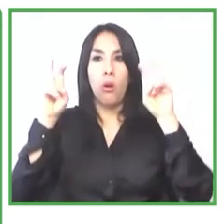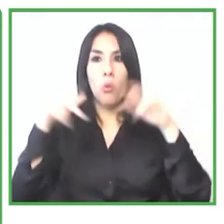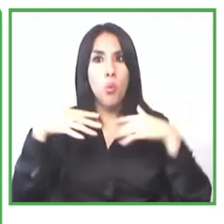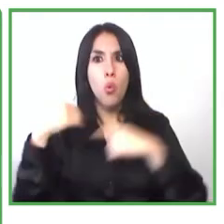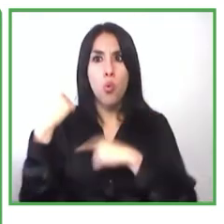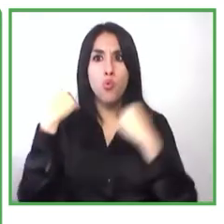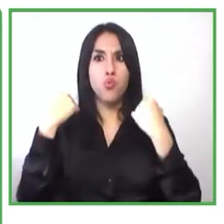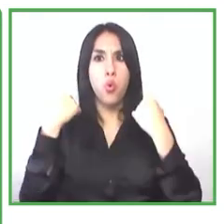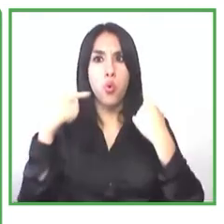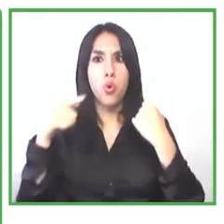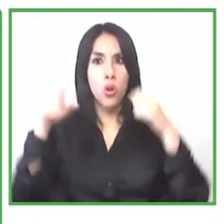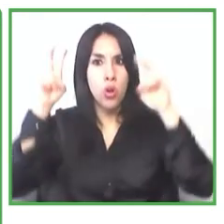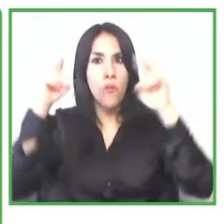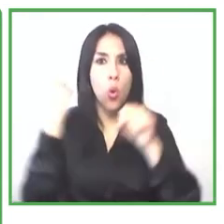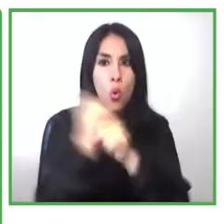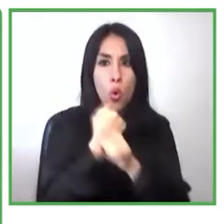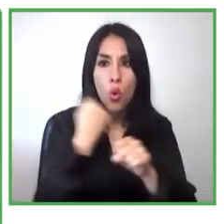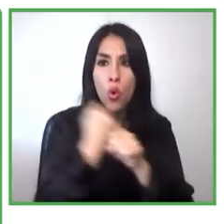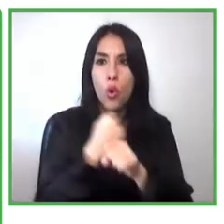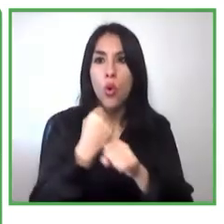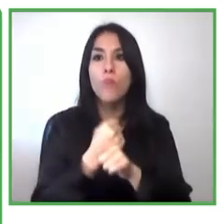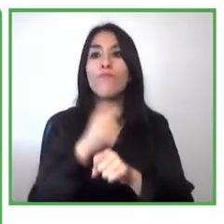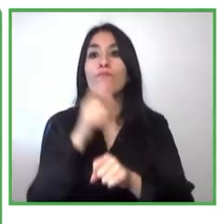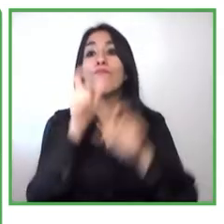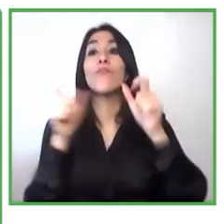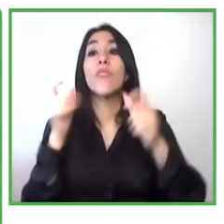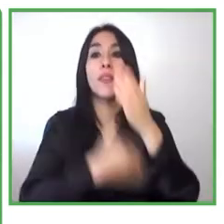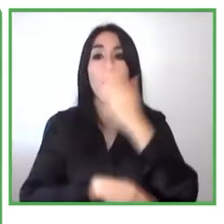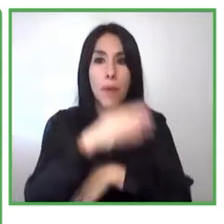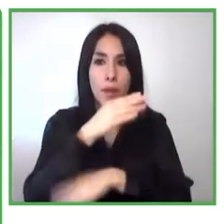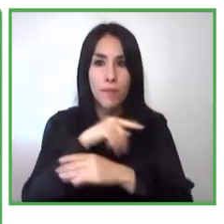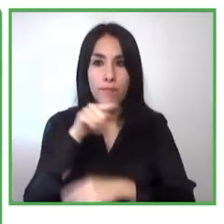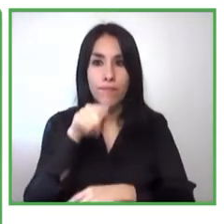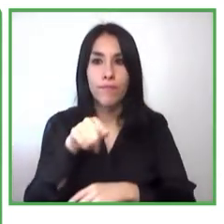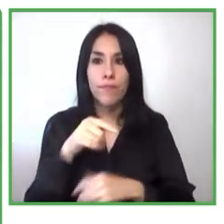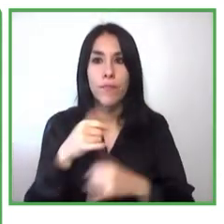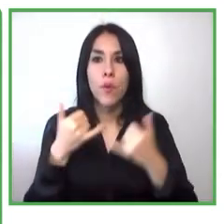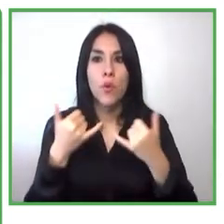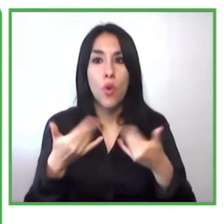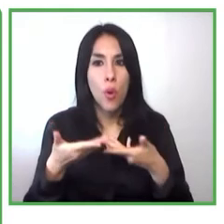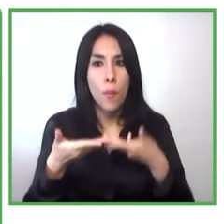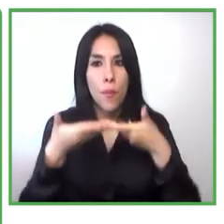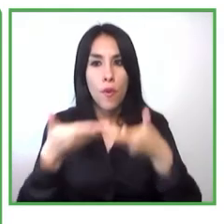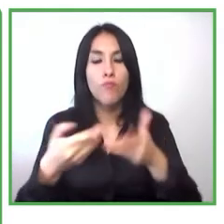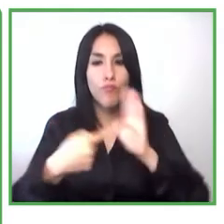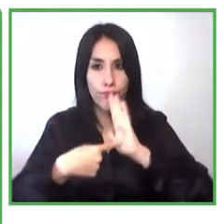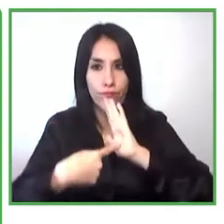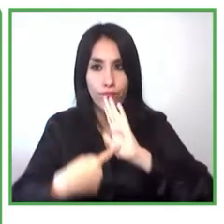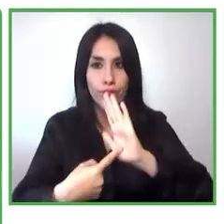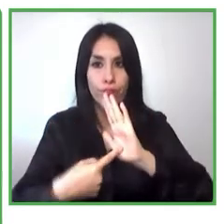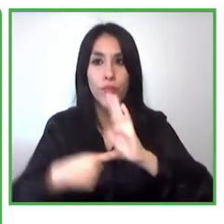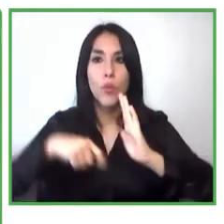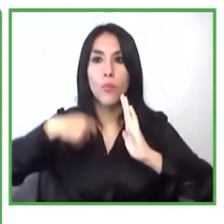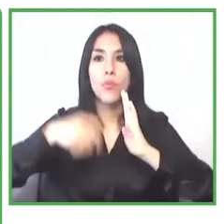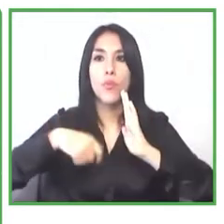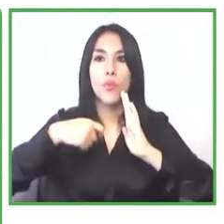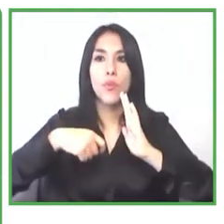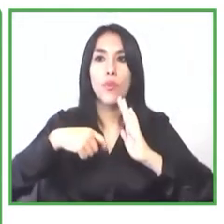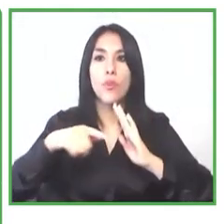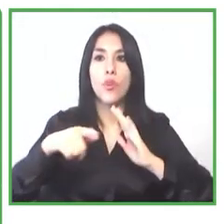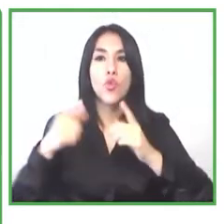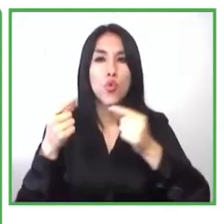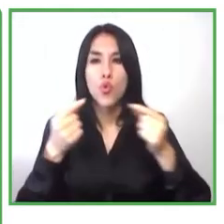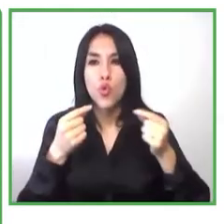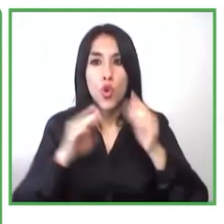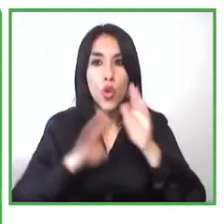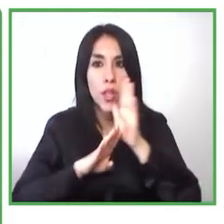nos invitaron para presentarles un proyecto nuestro que desarrollamos que se llama desarrollo y aplicación de herramientas que faciliten el emprendimiento